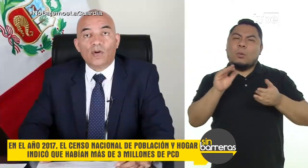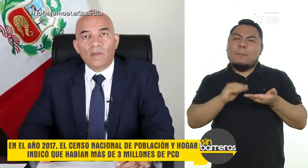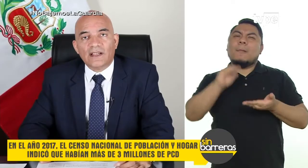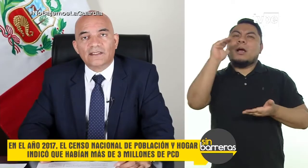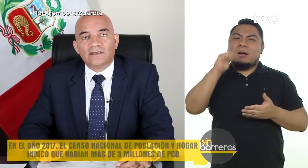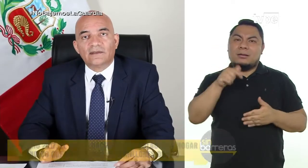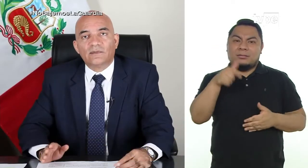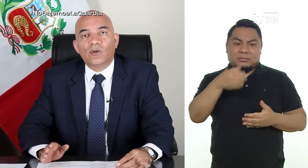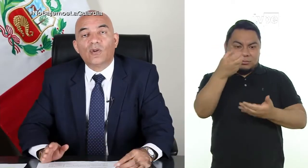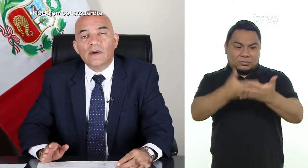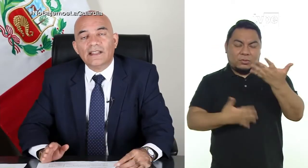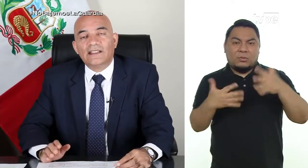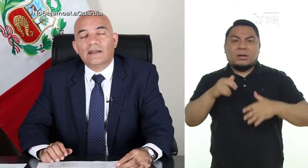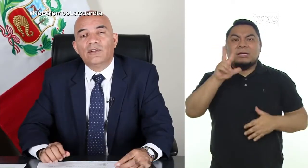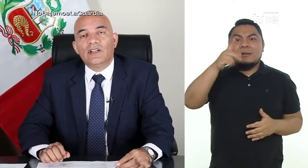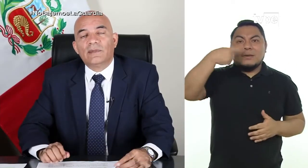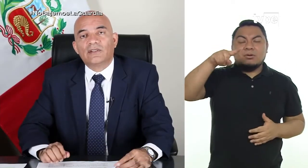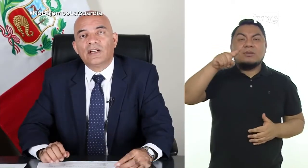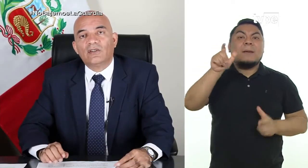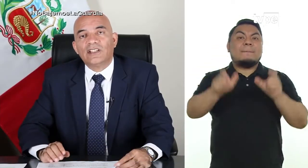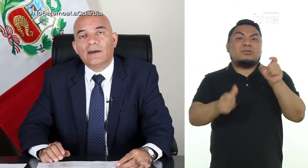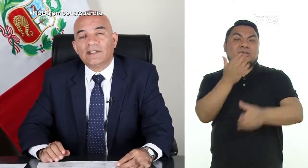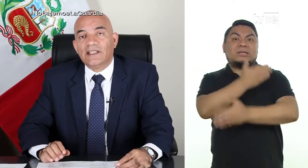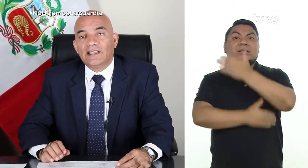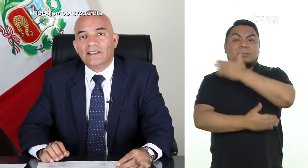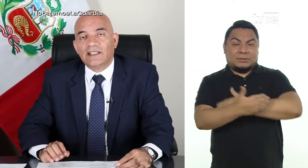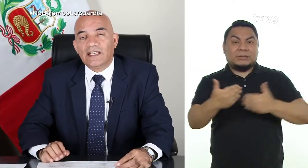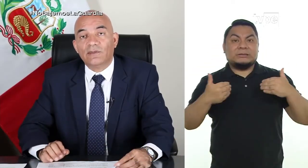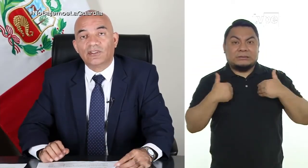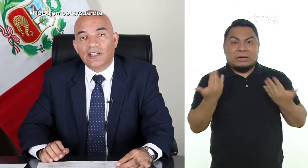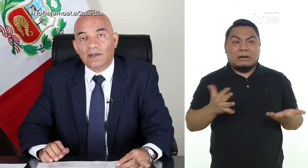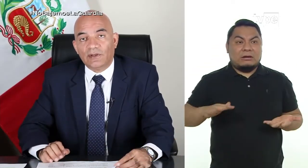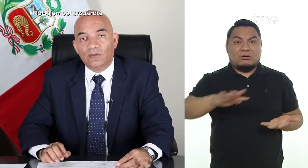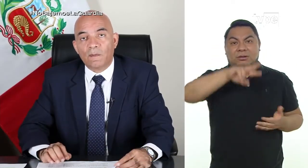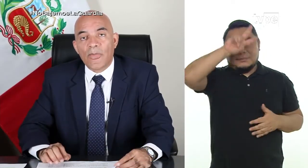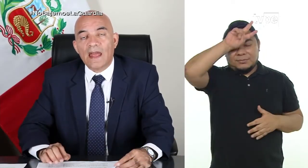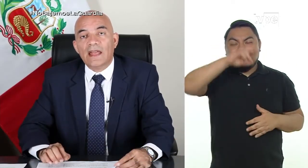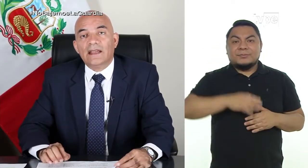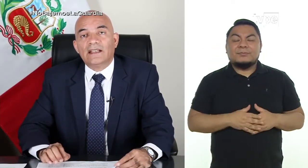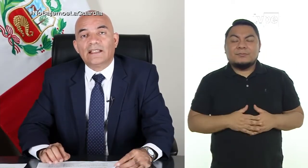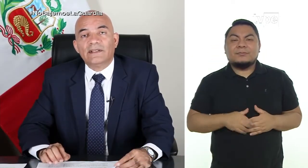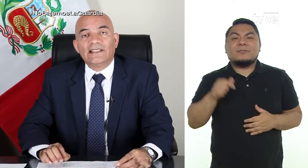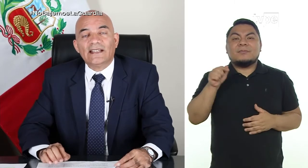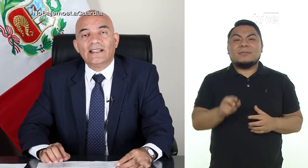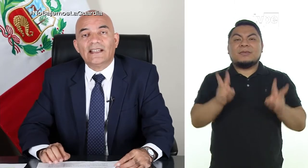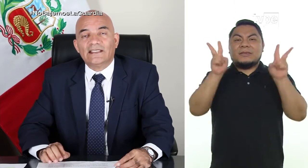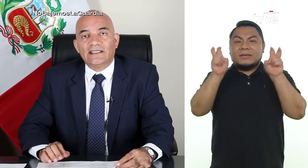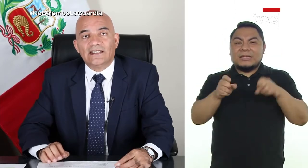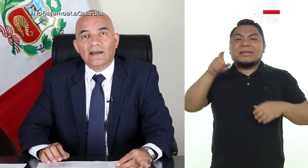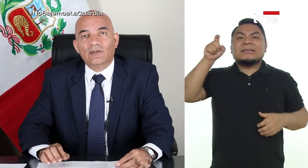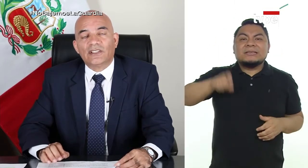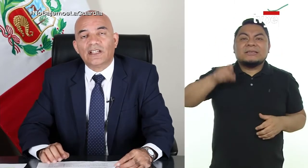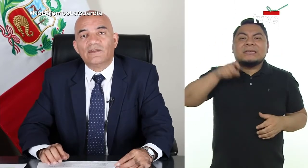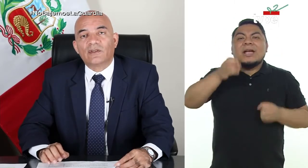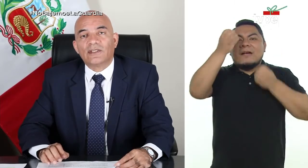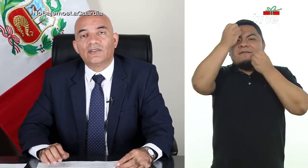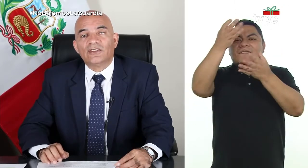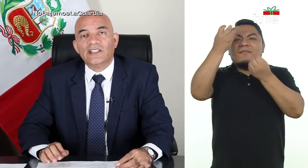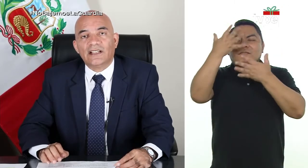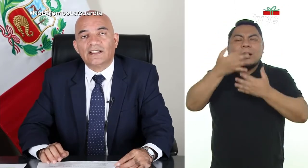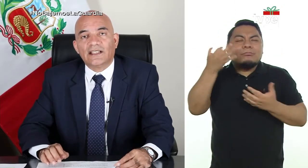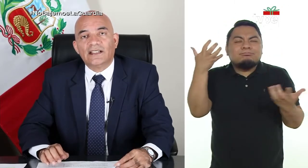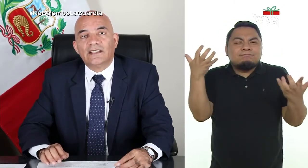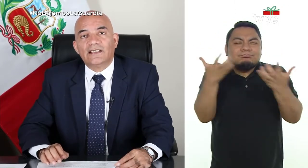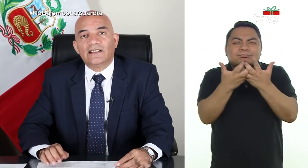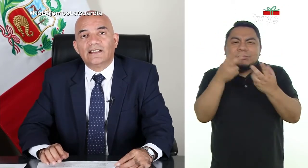o un poco más, poco más de 3 millones de personas con discapacidad teníamos en el Perú. El tema está en que necesitamos tener información